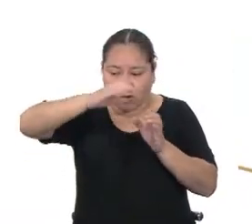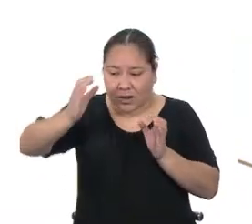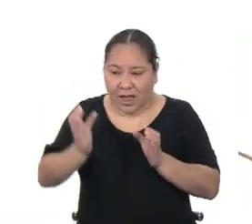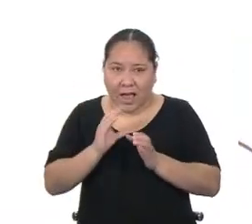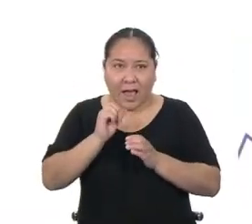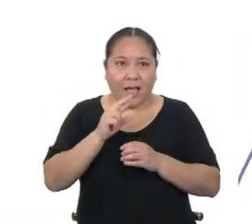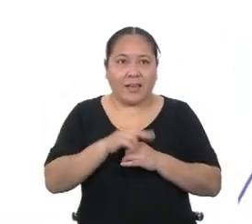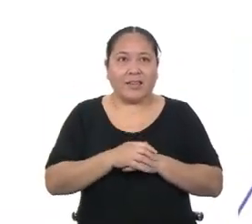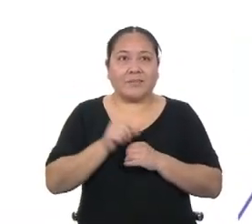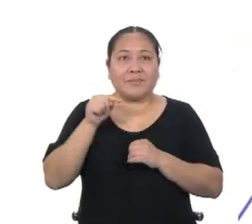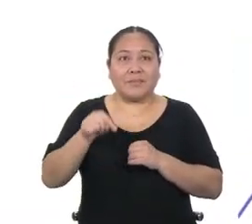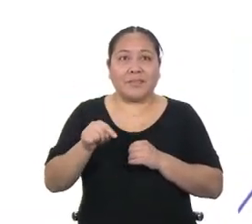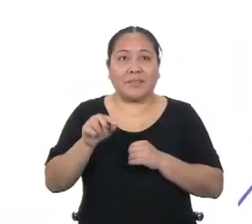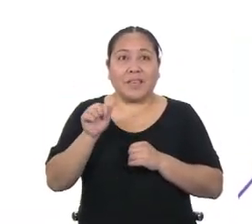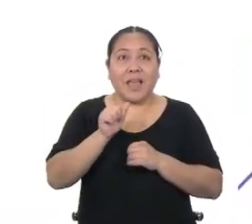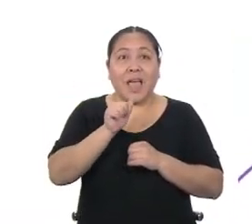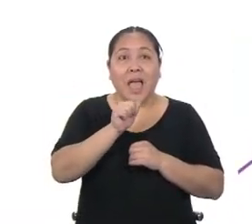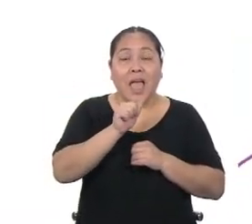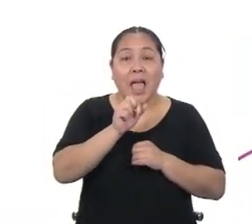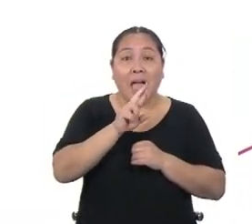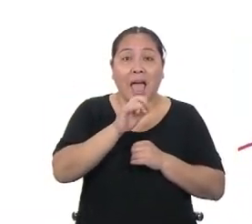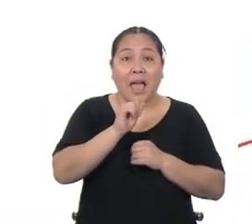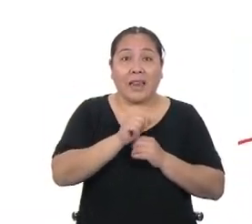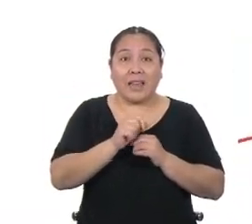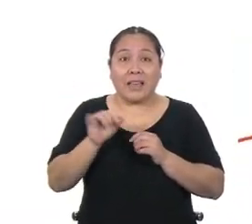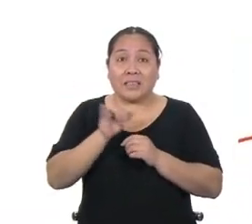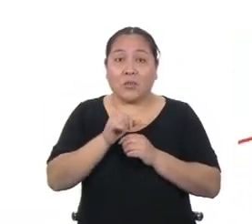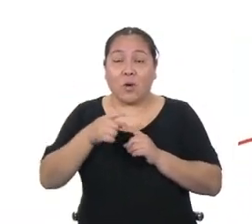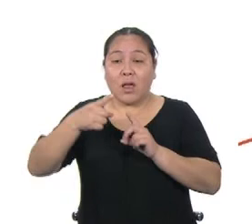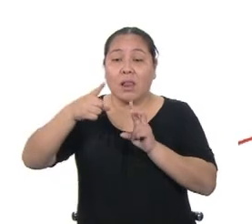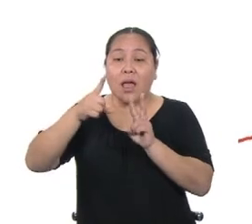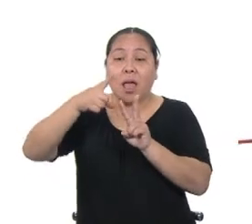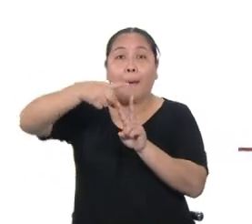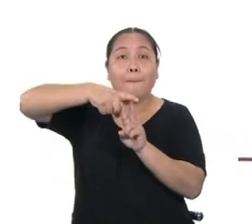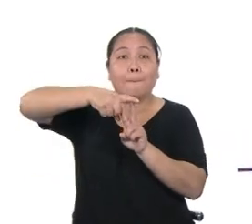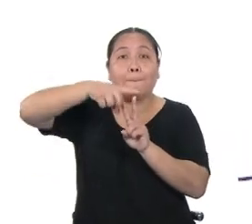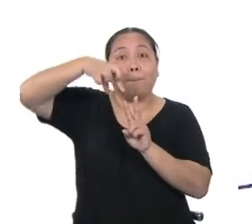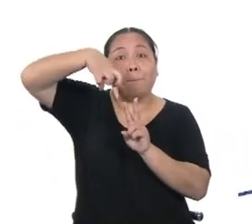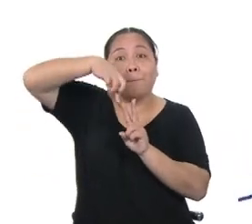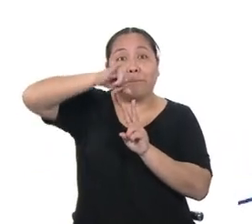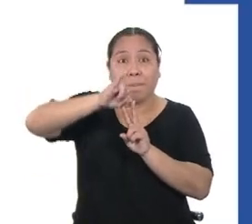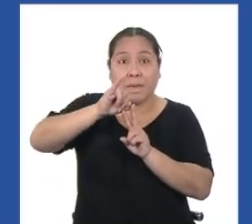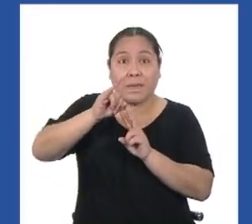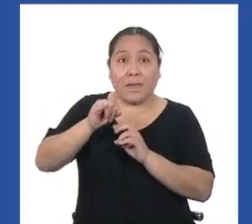del círculo es igual a pi por la medida del radio elevado al cuadrado.